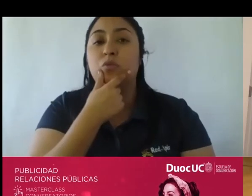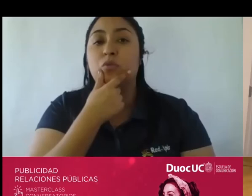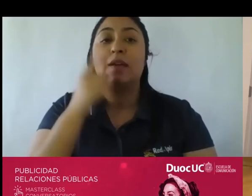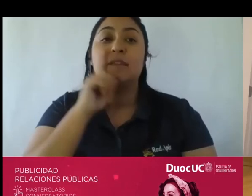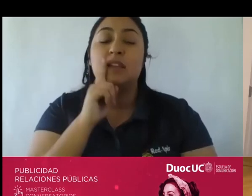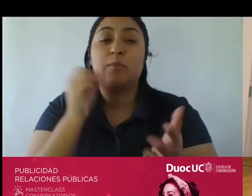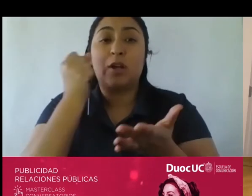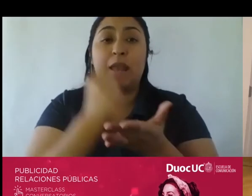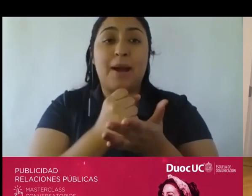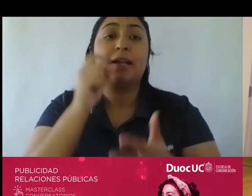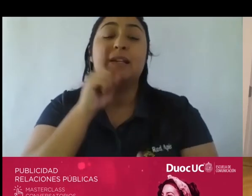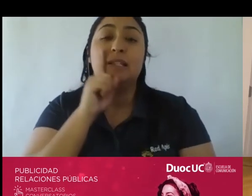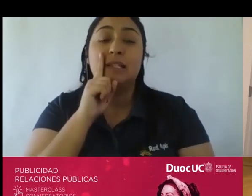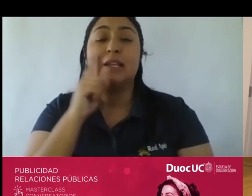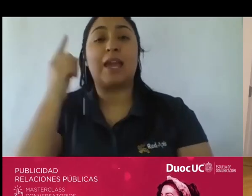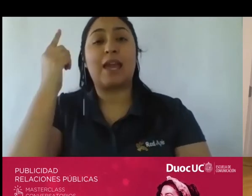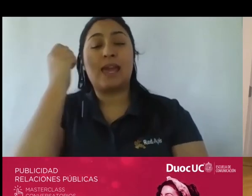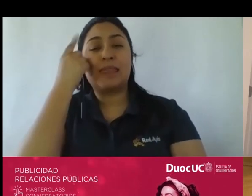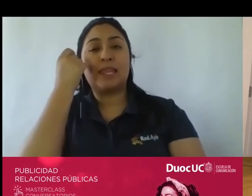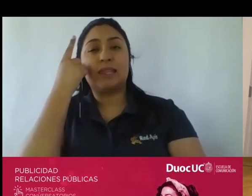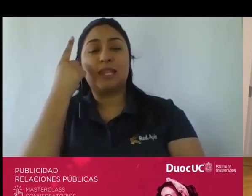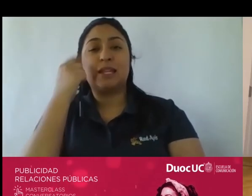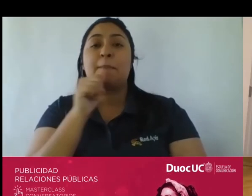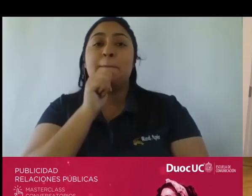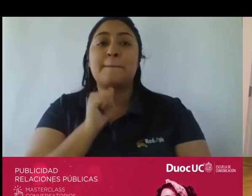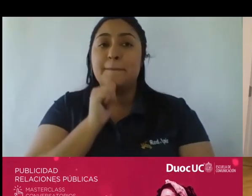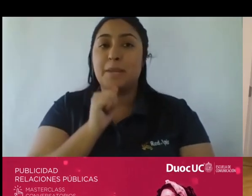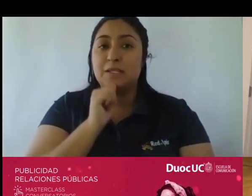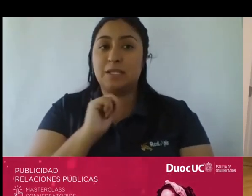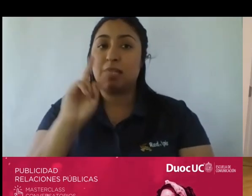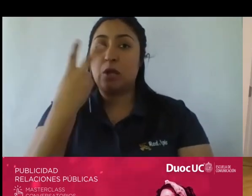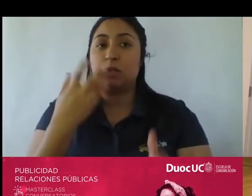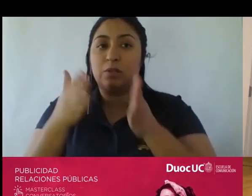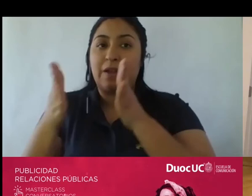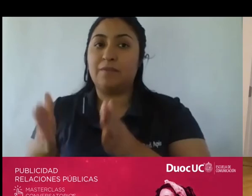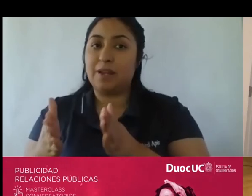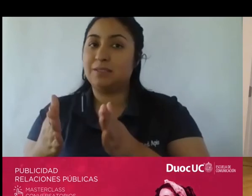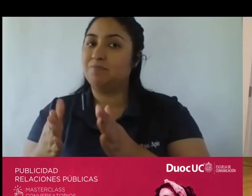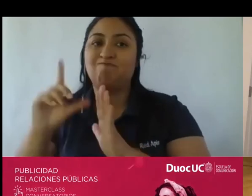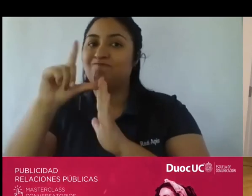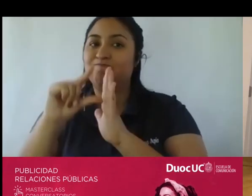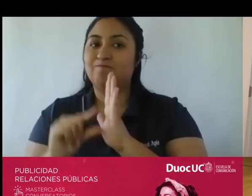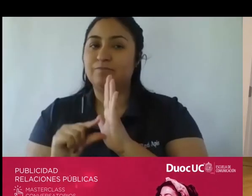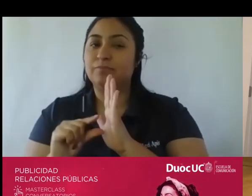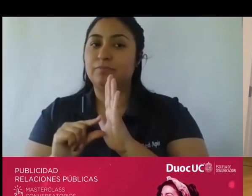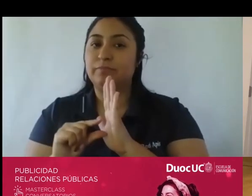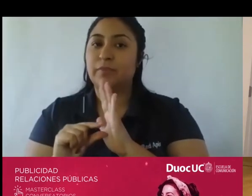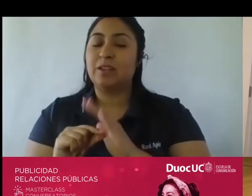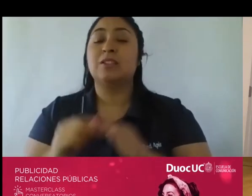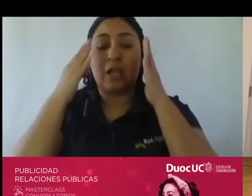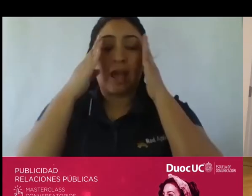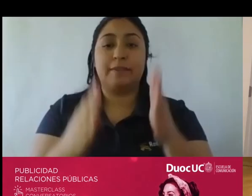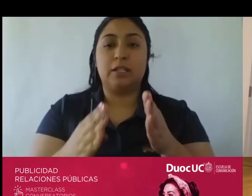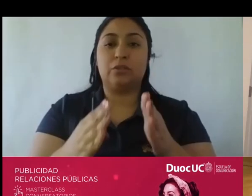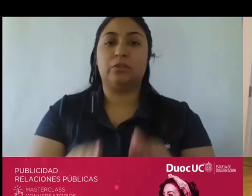entender de que quizá la paciencia en una segunda fase como esta va a ser mucho menor que la primera entonces hay que estar muy atentos